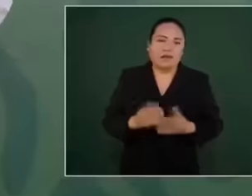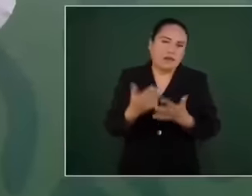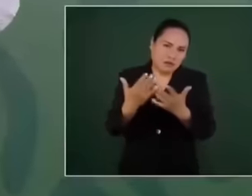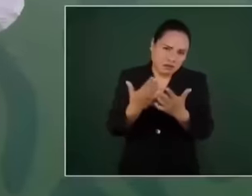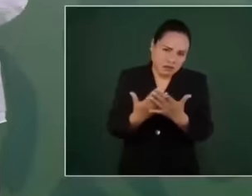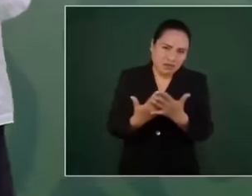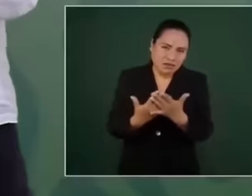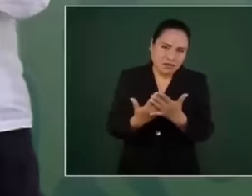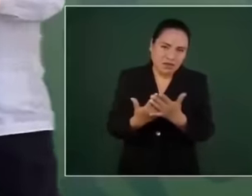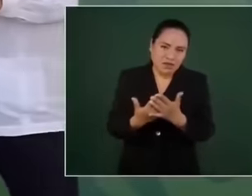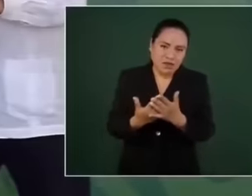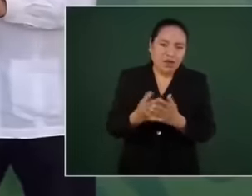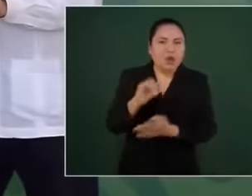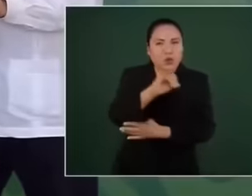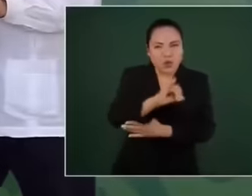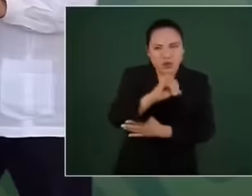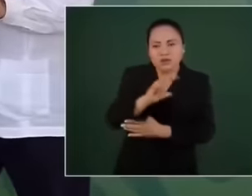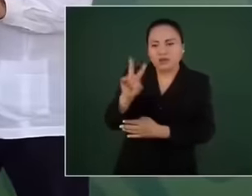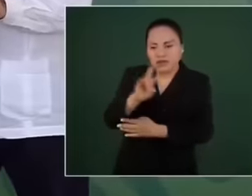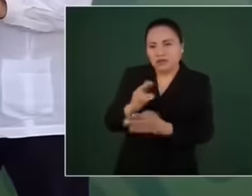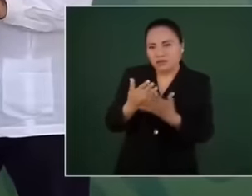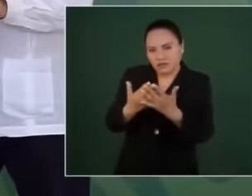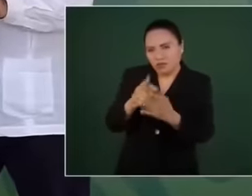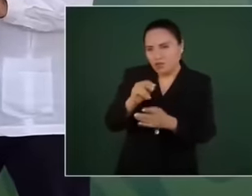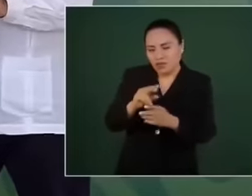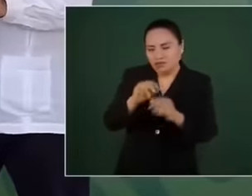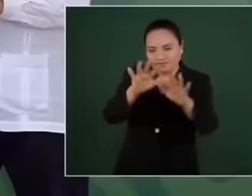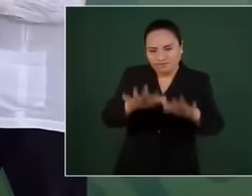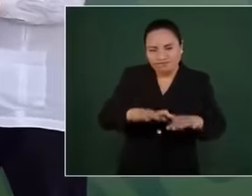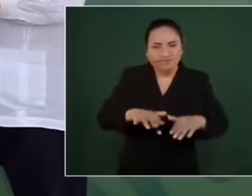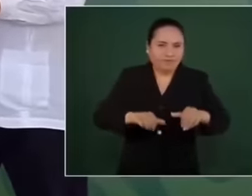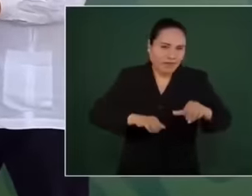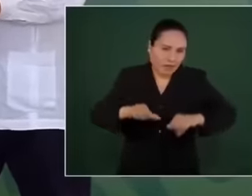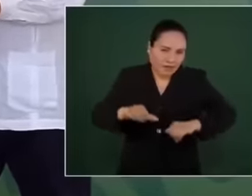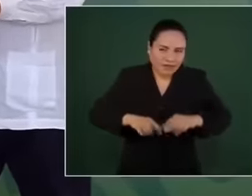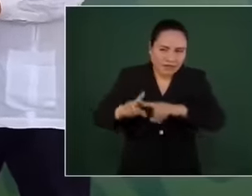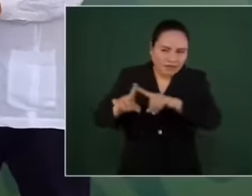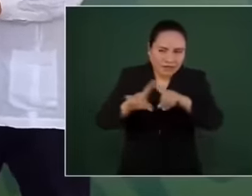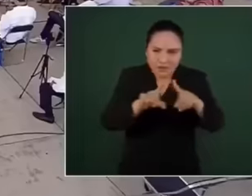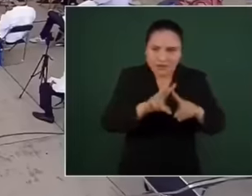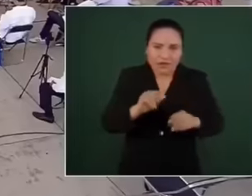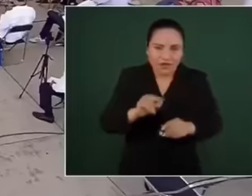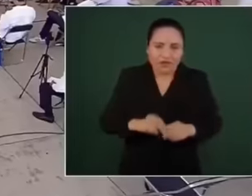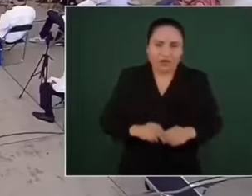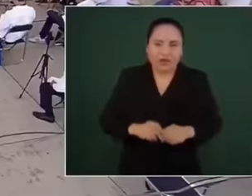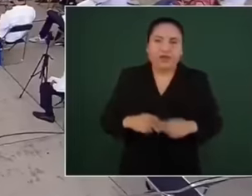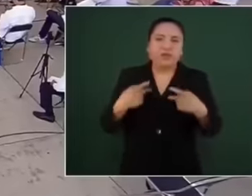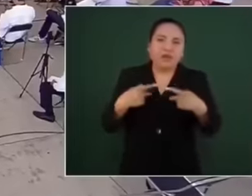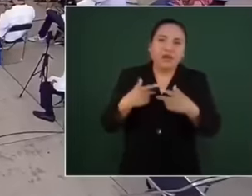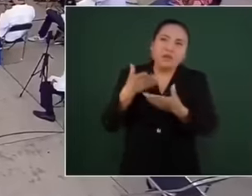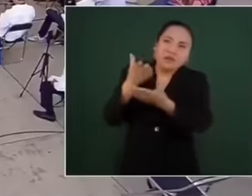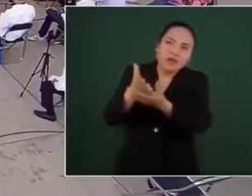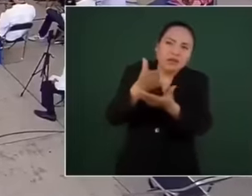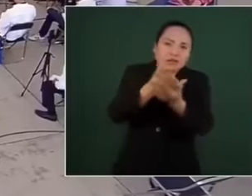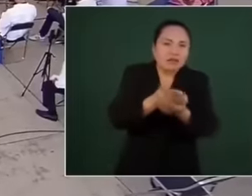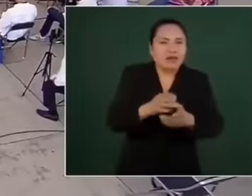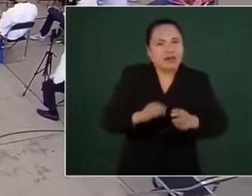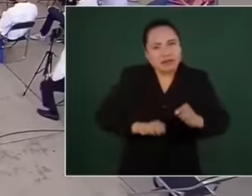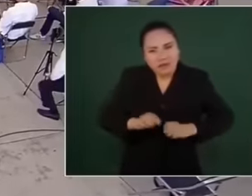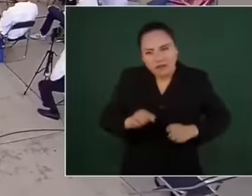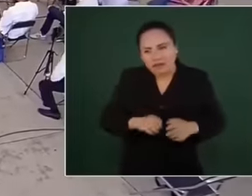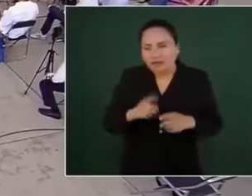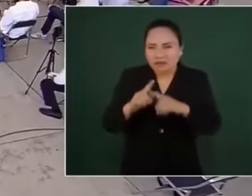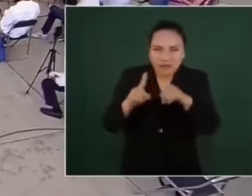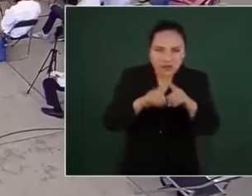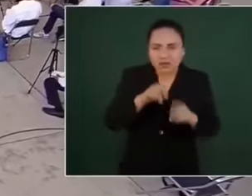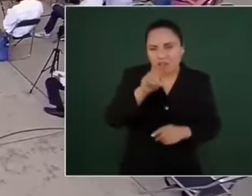descansa. Entonces, ahí está, finalmente las declaraciones de un hombre que tiene la interesa, que